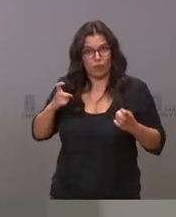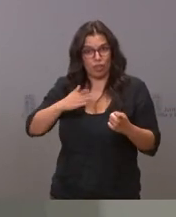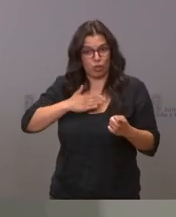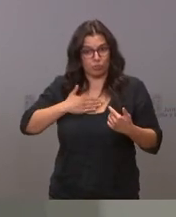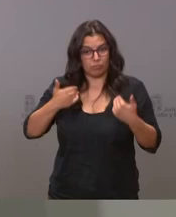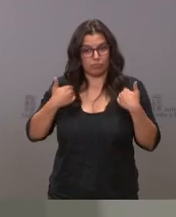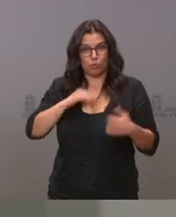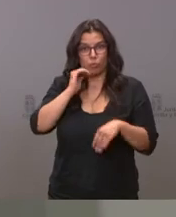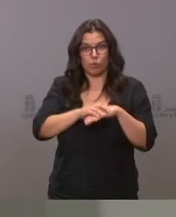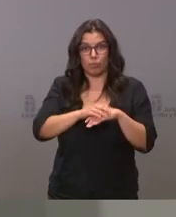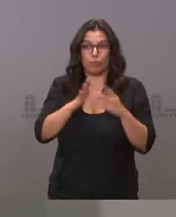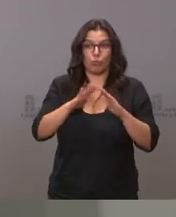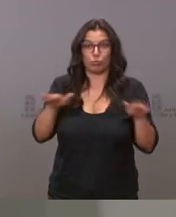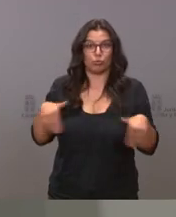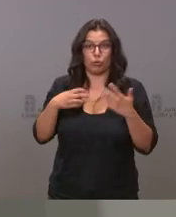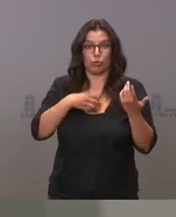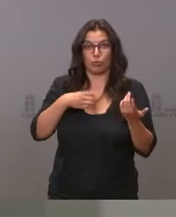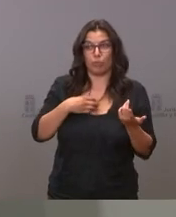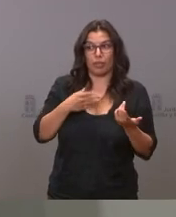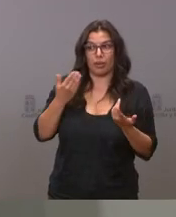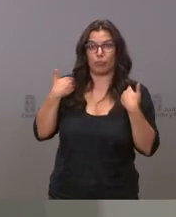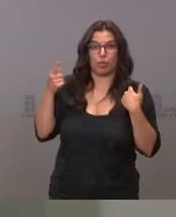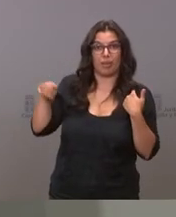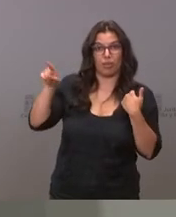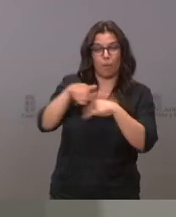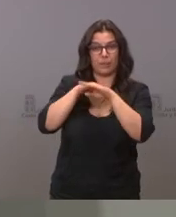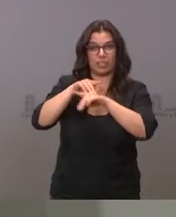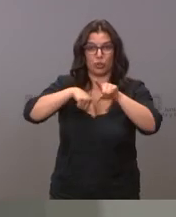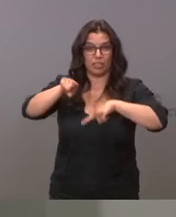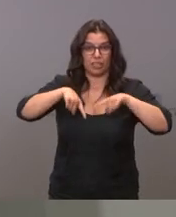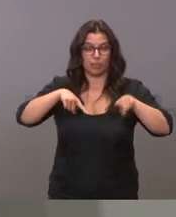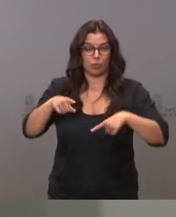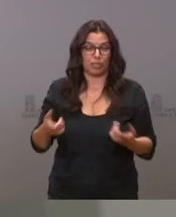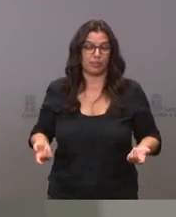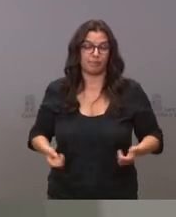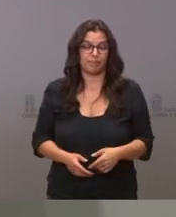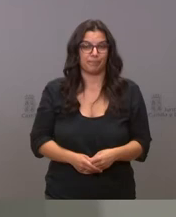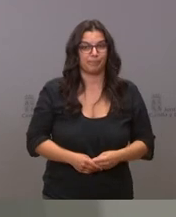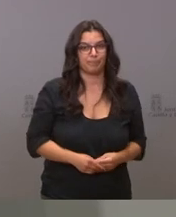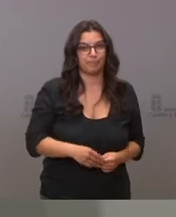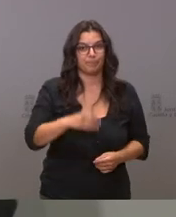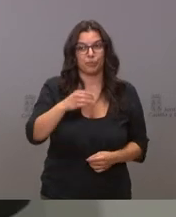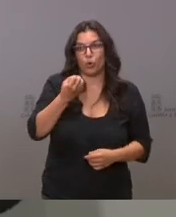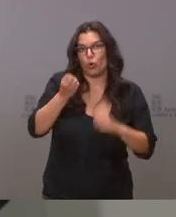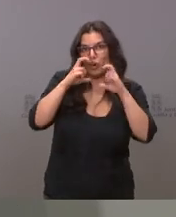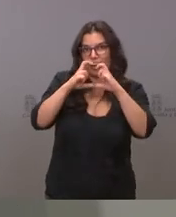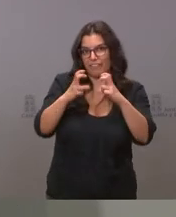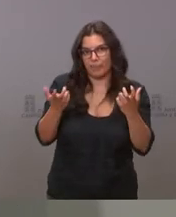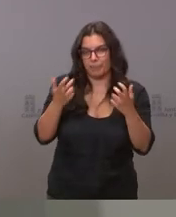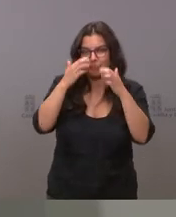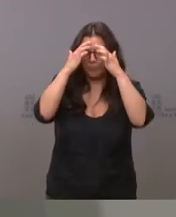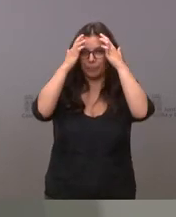nuestra parte lo que nosotros no podemos hacer es aquello que corresponde al ministerio de transportes aquello que corresponde a Renfe sería bueno